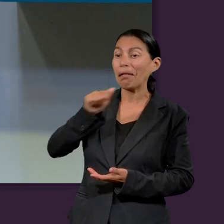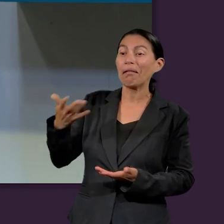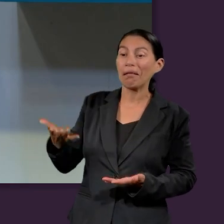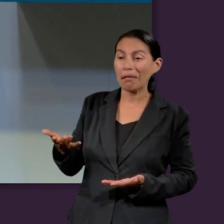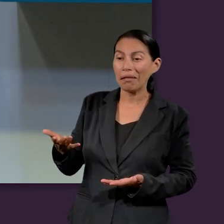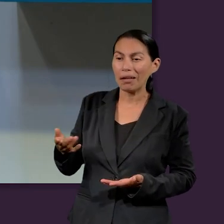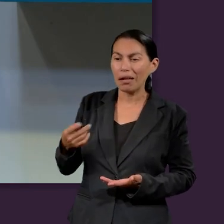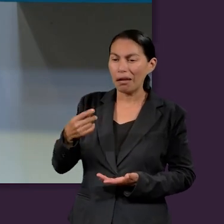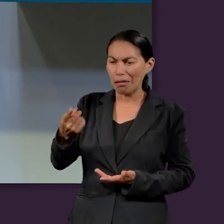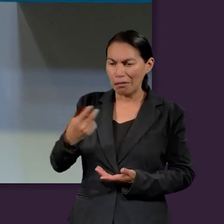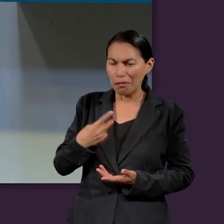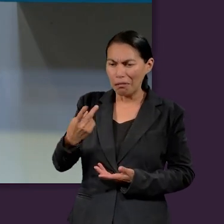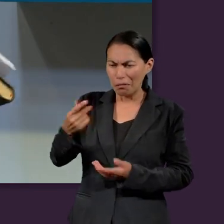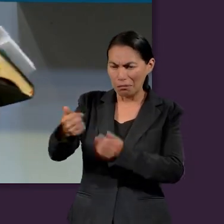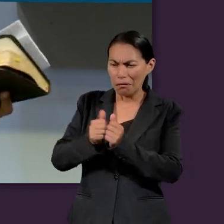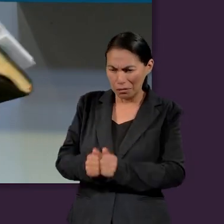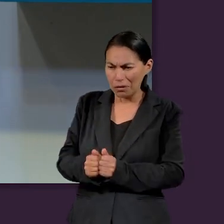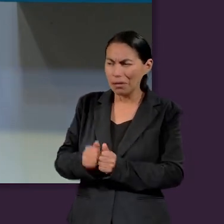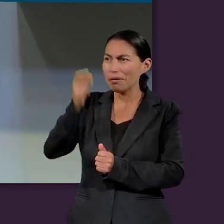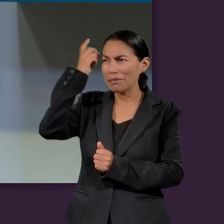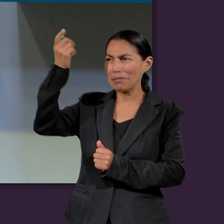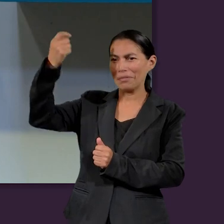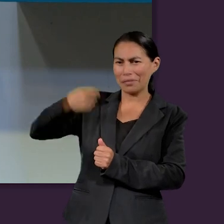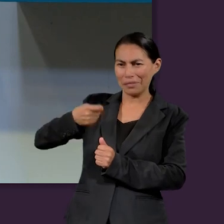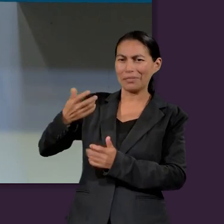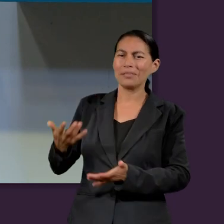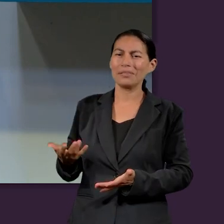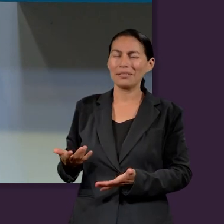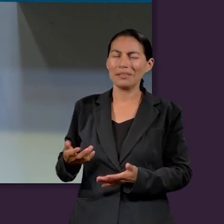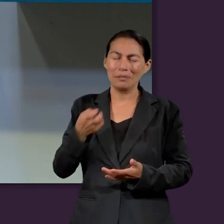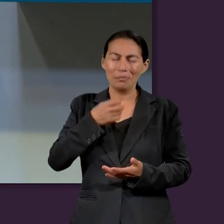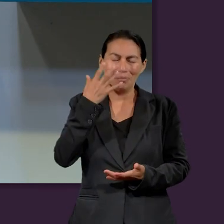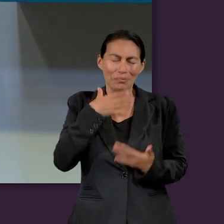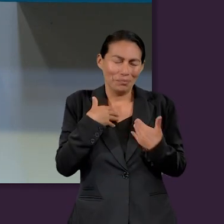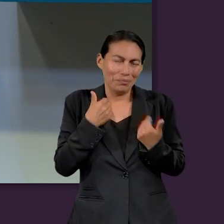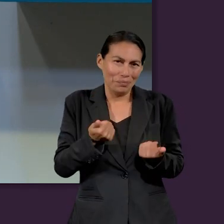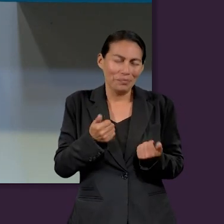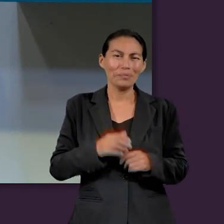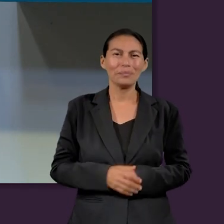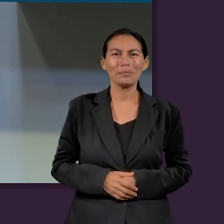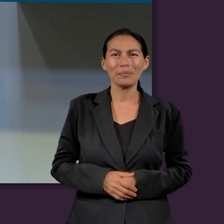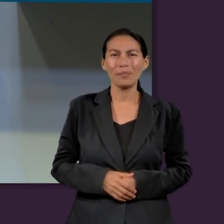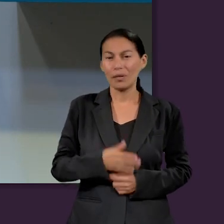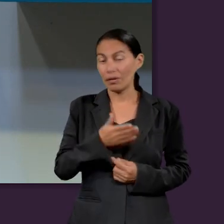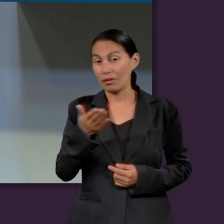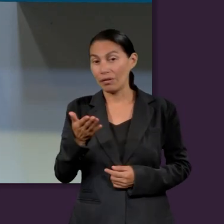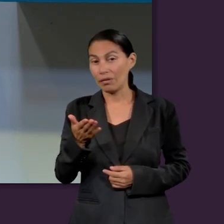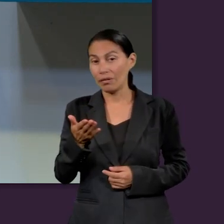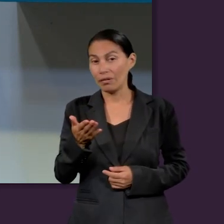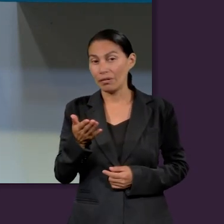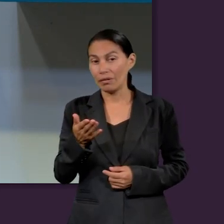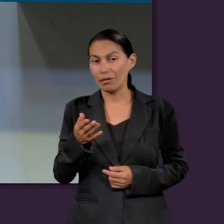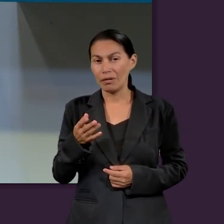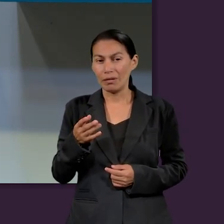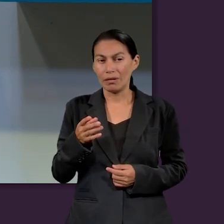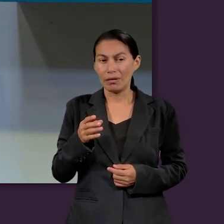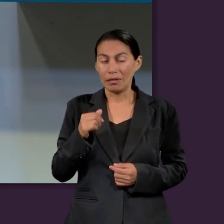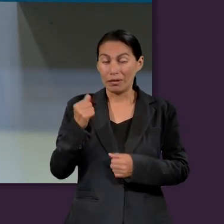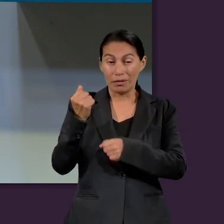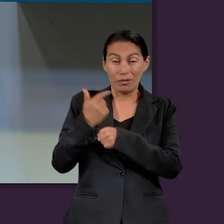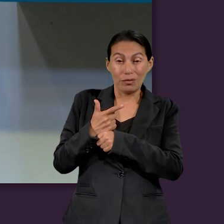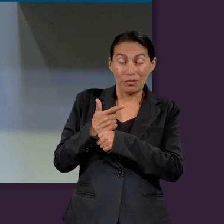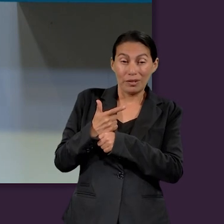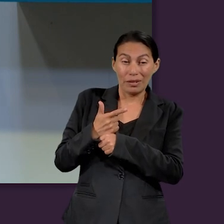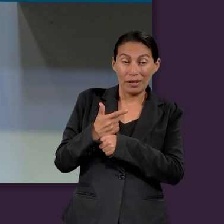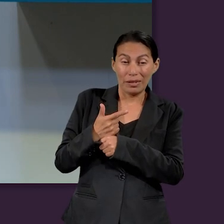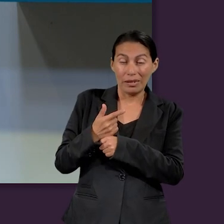contigo estoy siendo muy bendecido. ¿Se han encontrado ustedes en algún momento también que ustedes